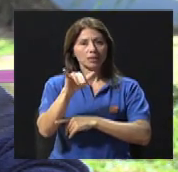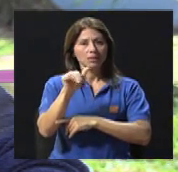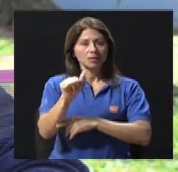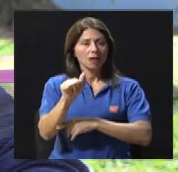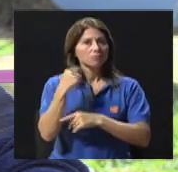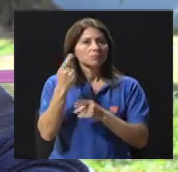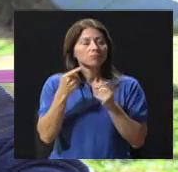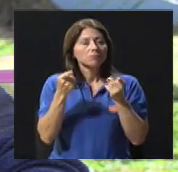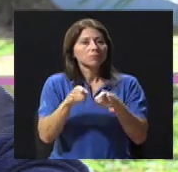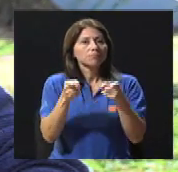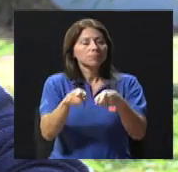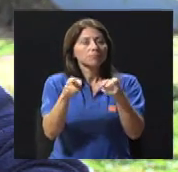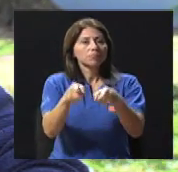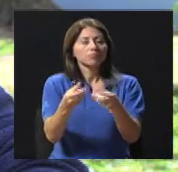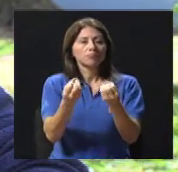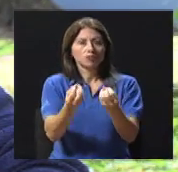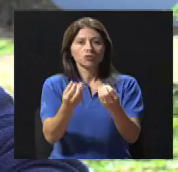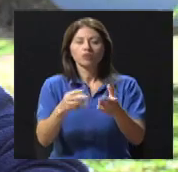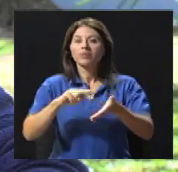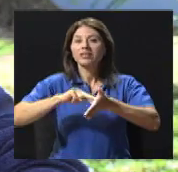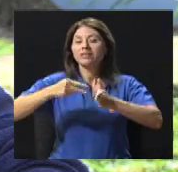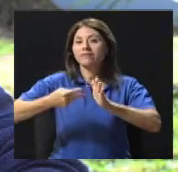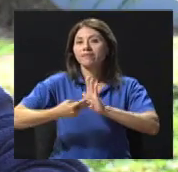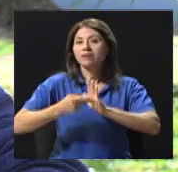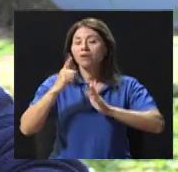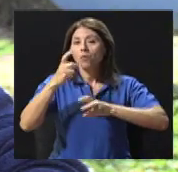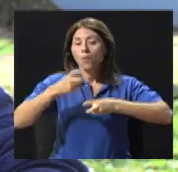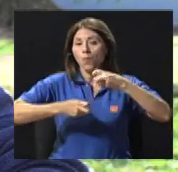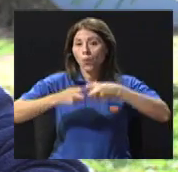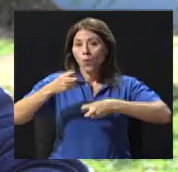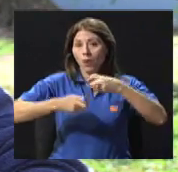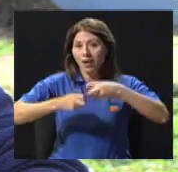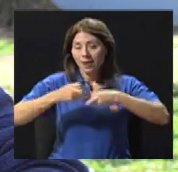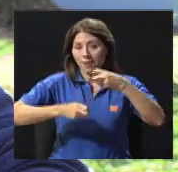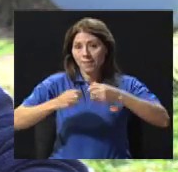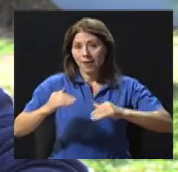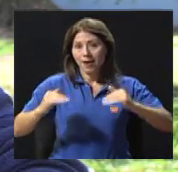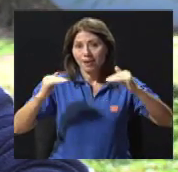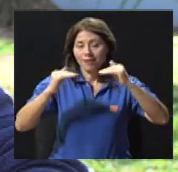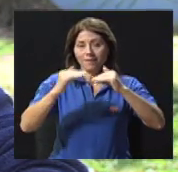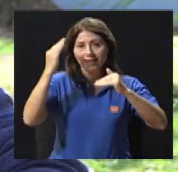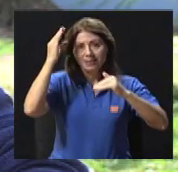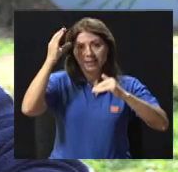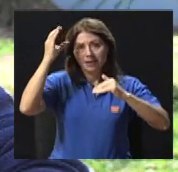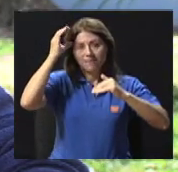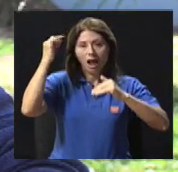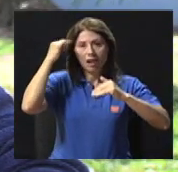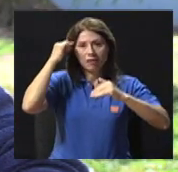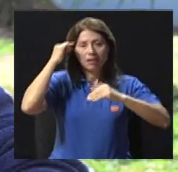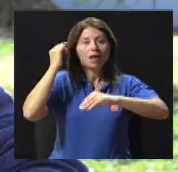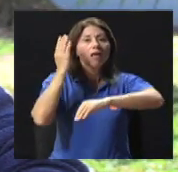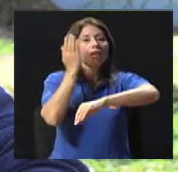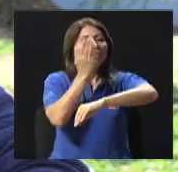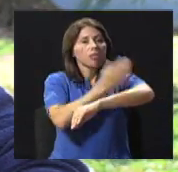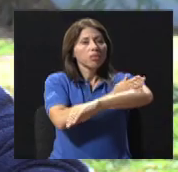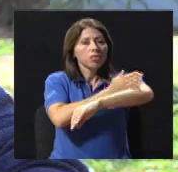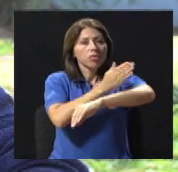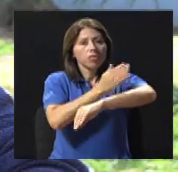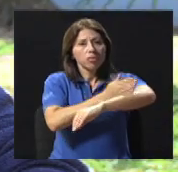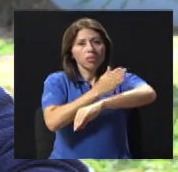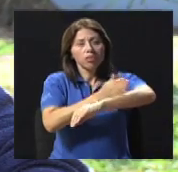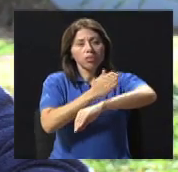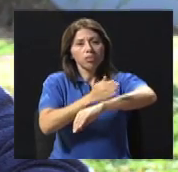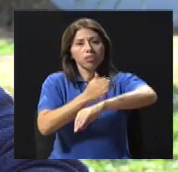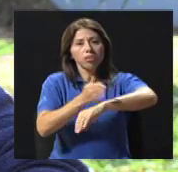Consiste en un problema neurodegenerativo a nivel cerebral que es progresivo e implica